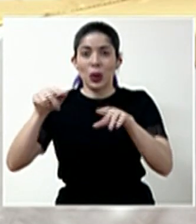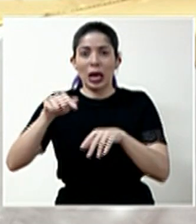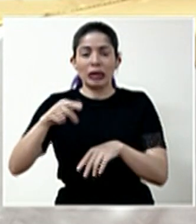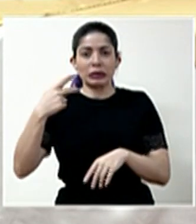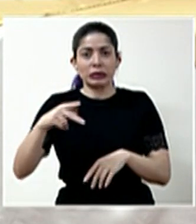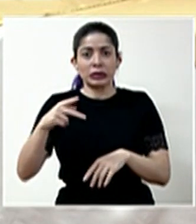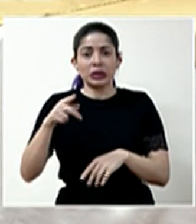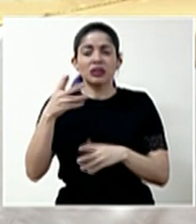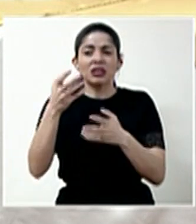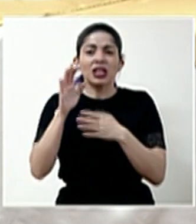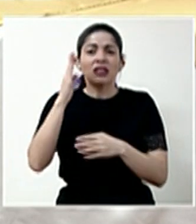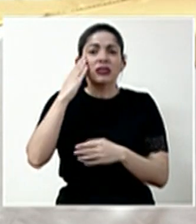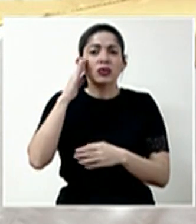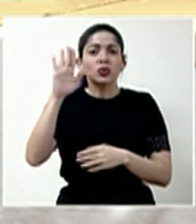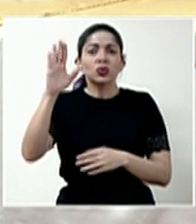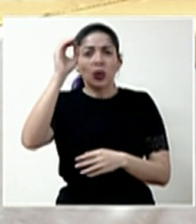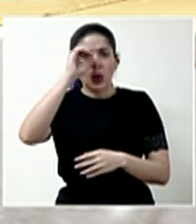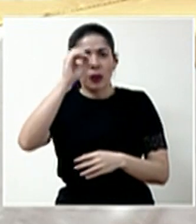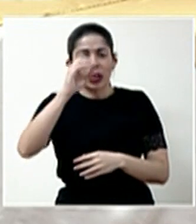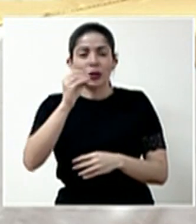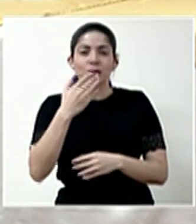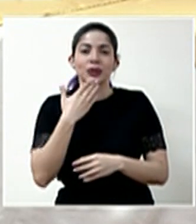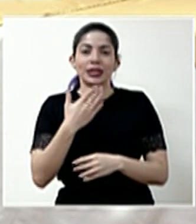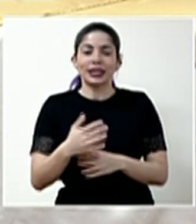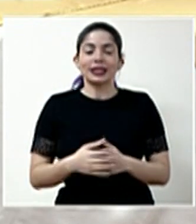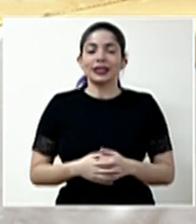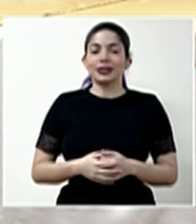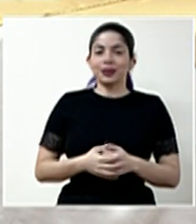criterio de las autoridades sanitarias. Muchas gracias.